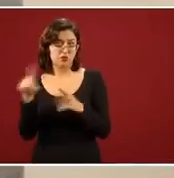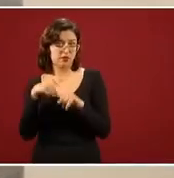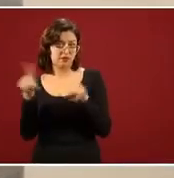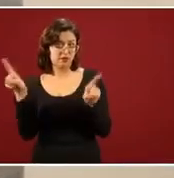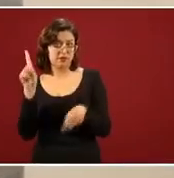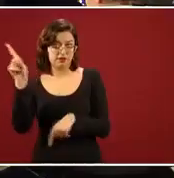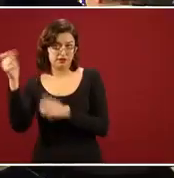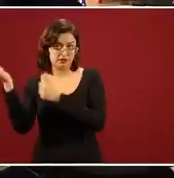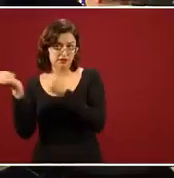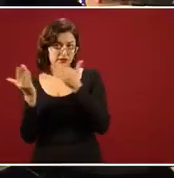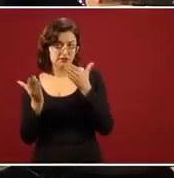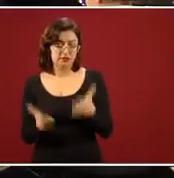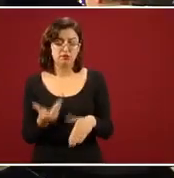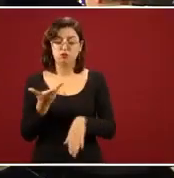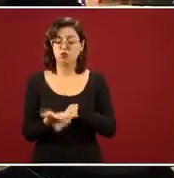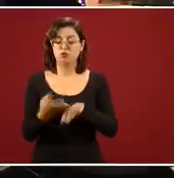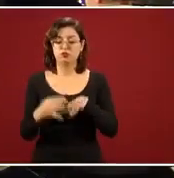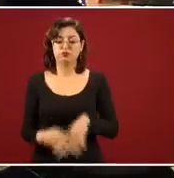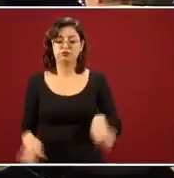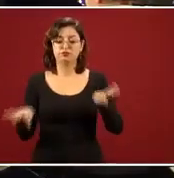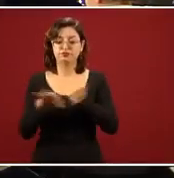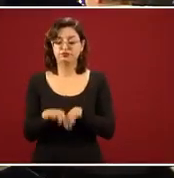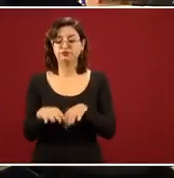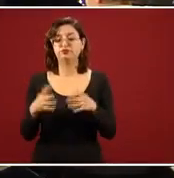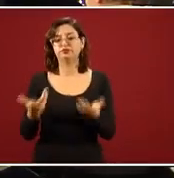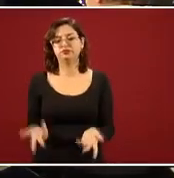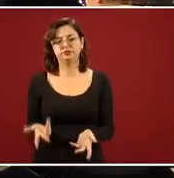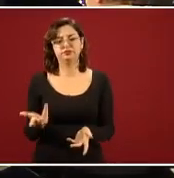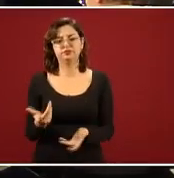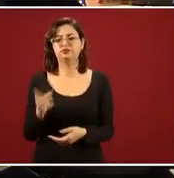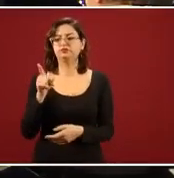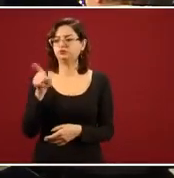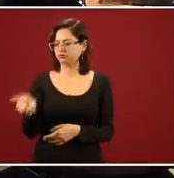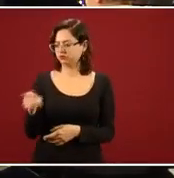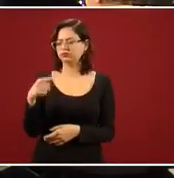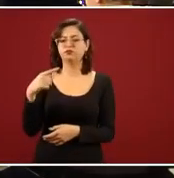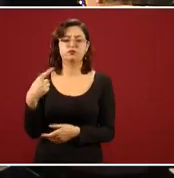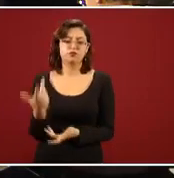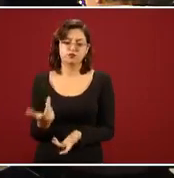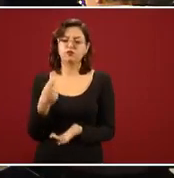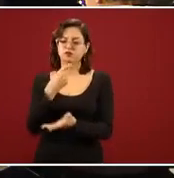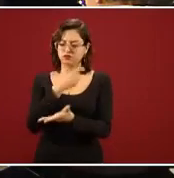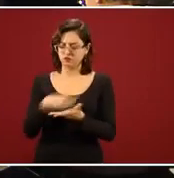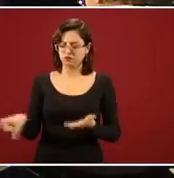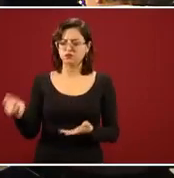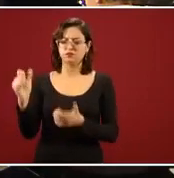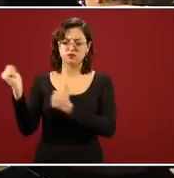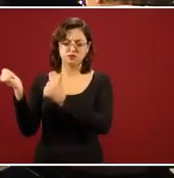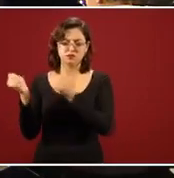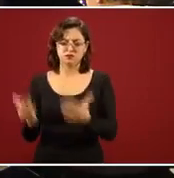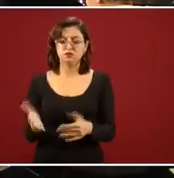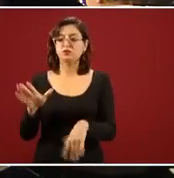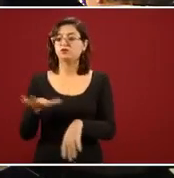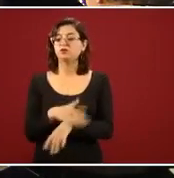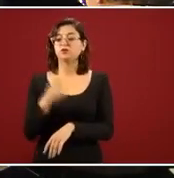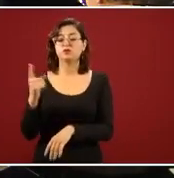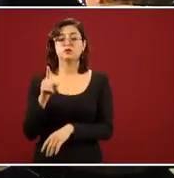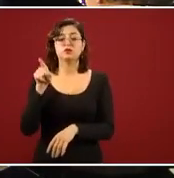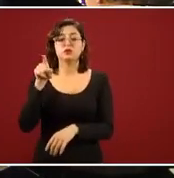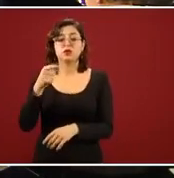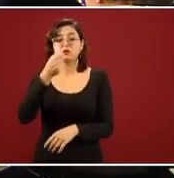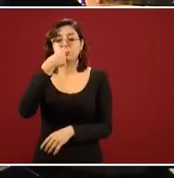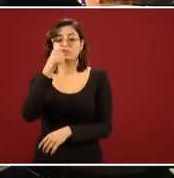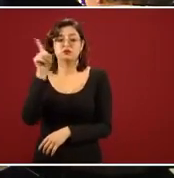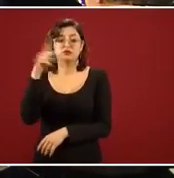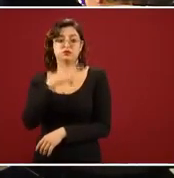importancia que implica en el tratamiento. Y ellos por su cuenta lo adquirieron, ya que no cuentan con clave del sector salud para poder